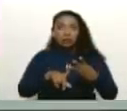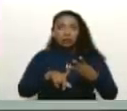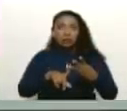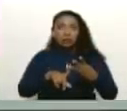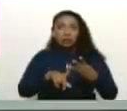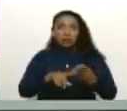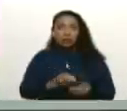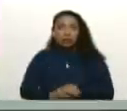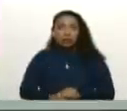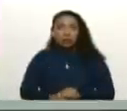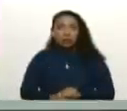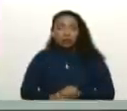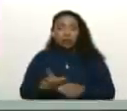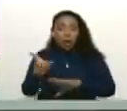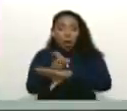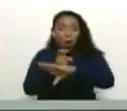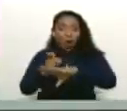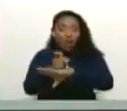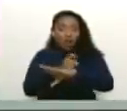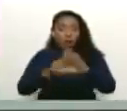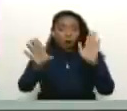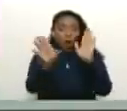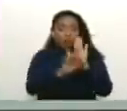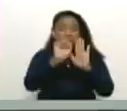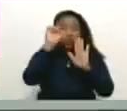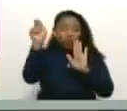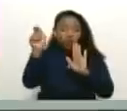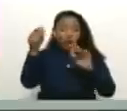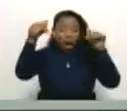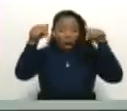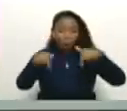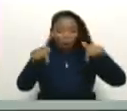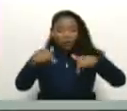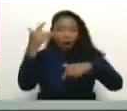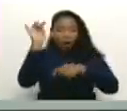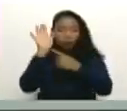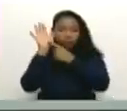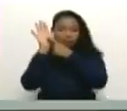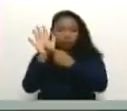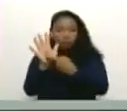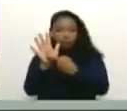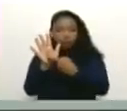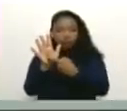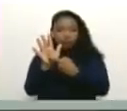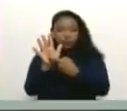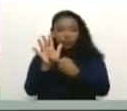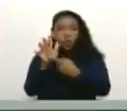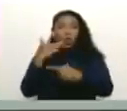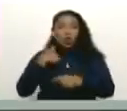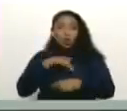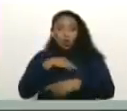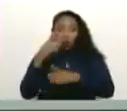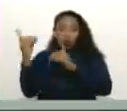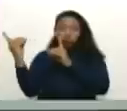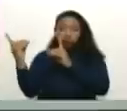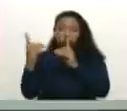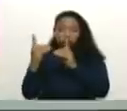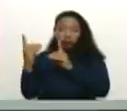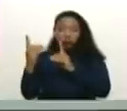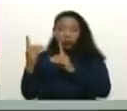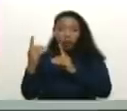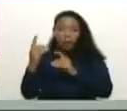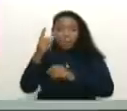El gobierno constitucional que presido. Hemos dialogado con actores